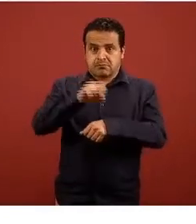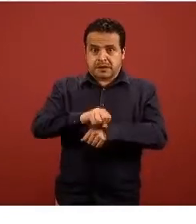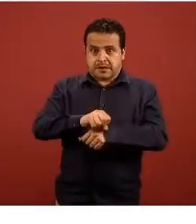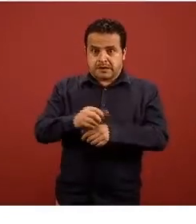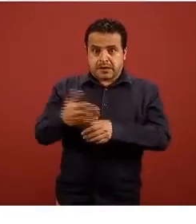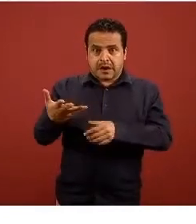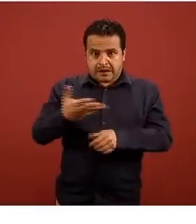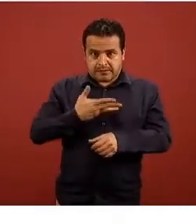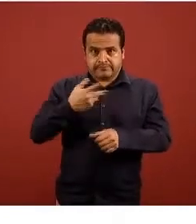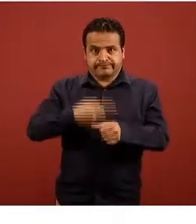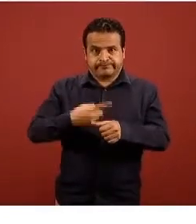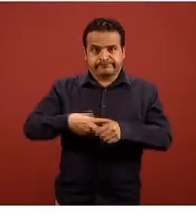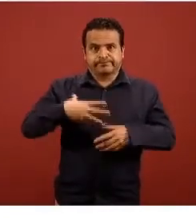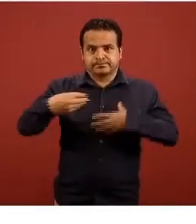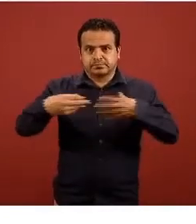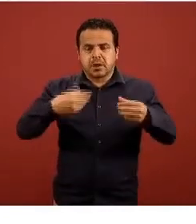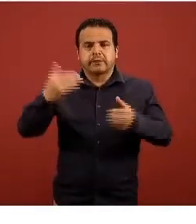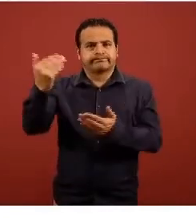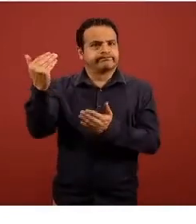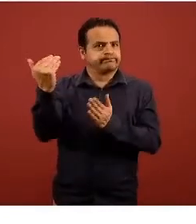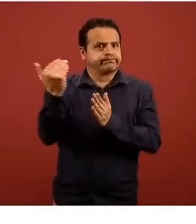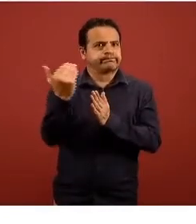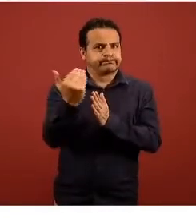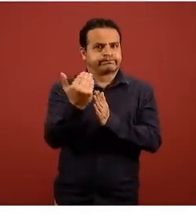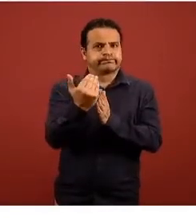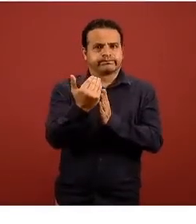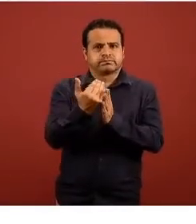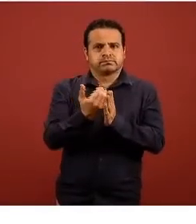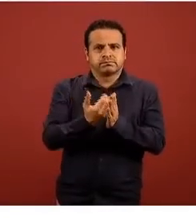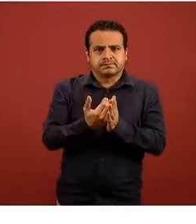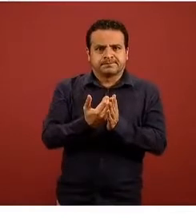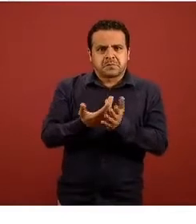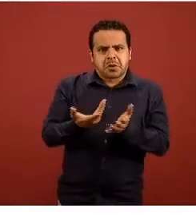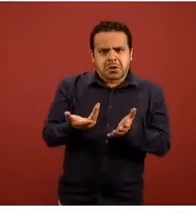disminuyendo a consecuencia también de la caída de casos que ha habido en